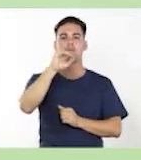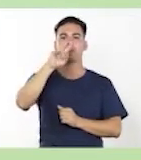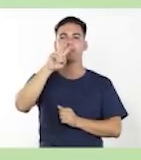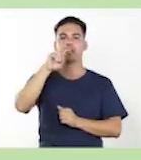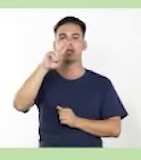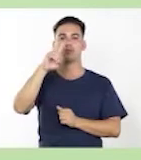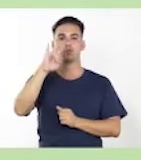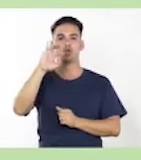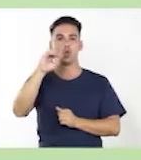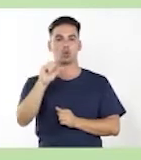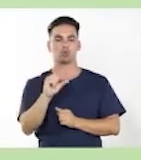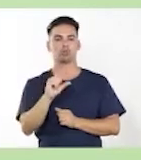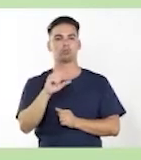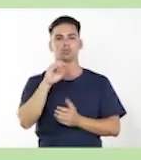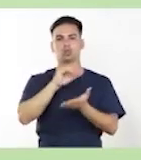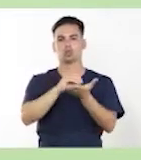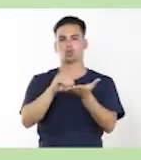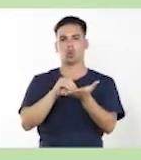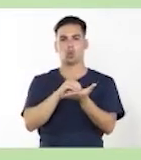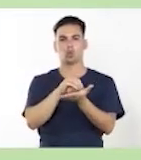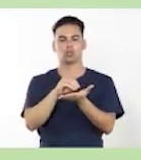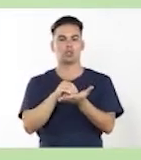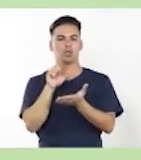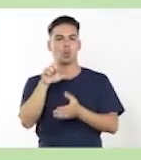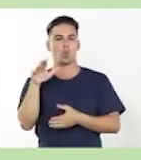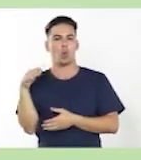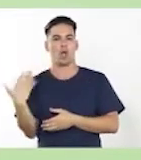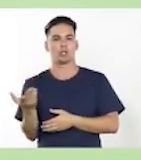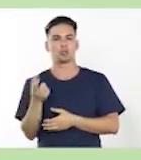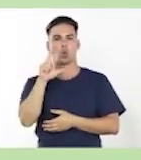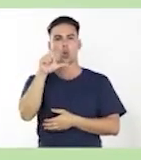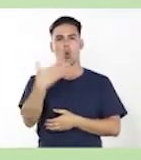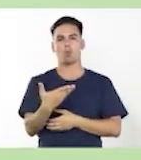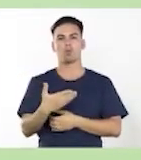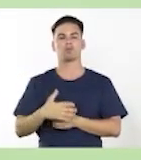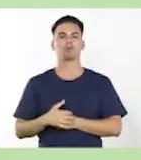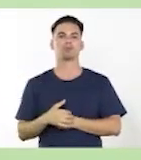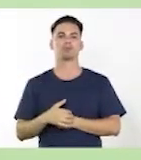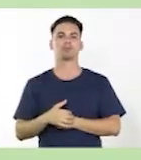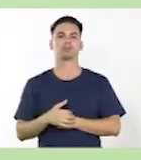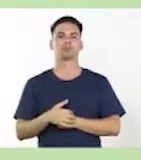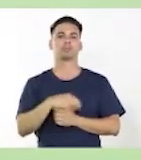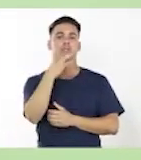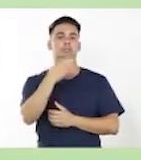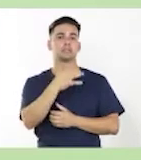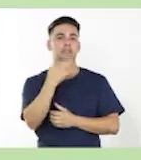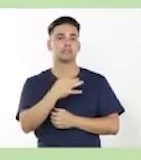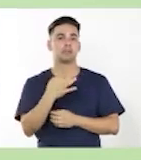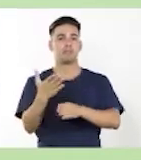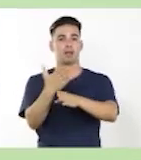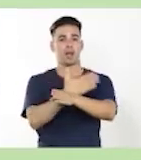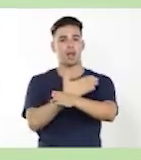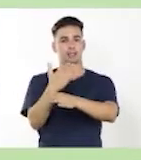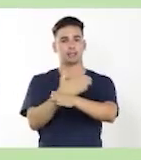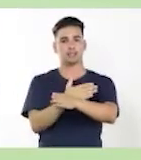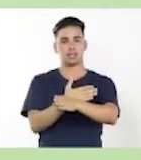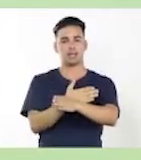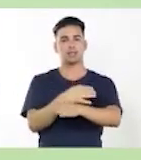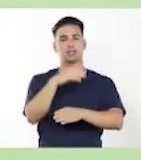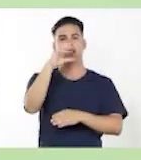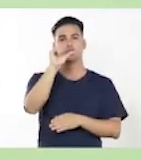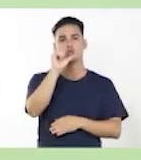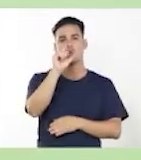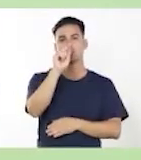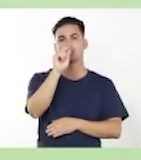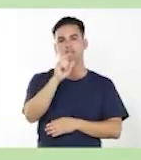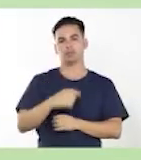dónde, cuándo y cómo. Y siempre que tengan un